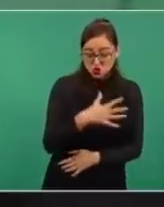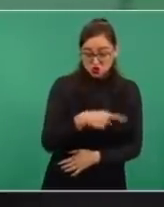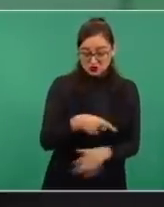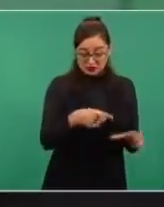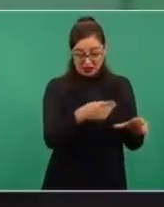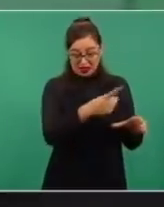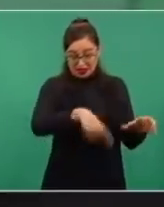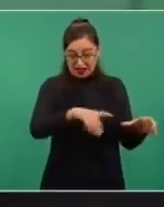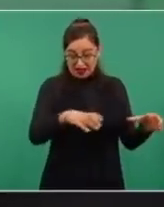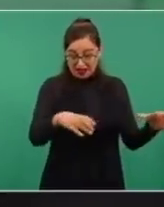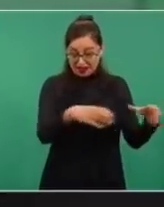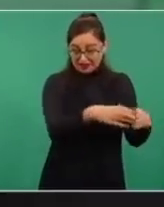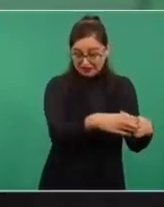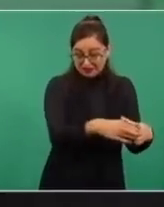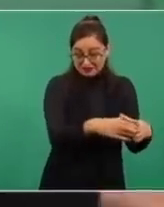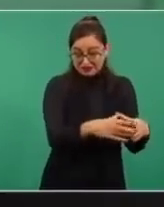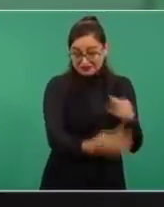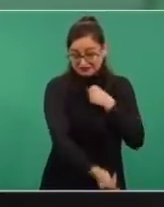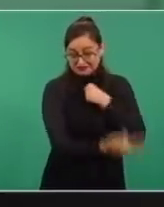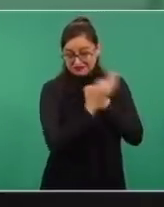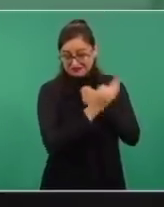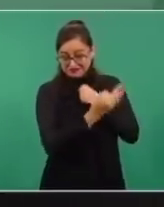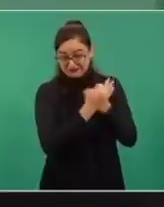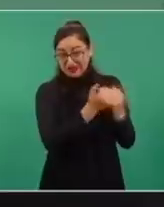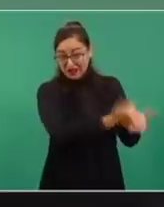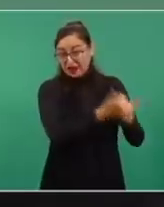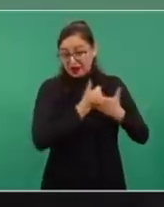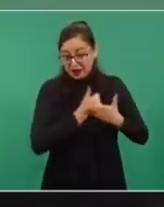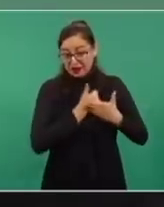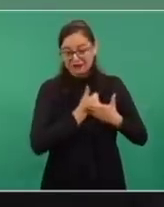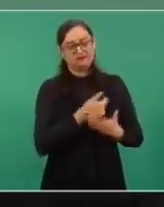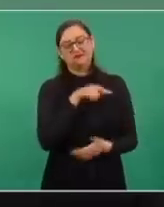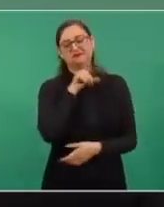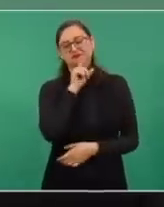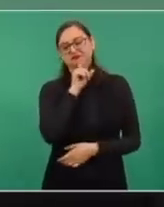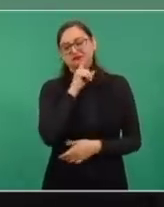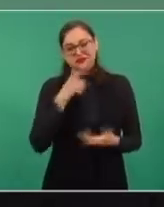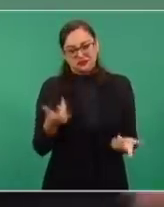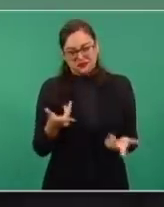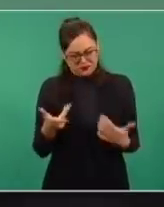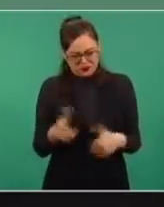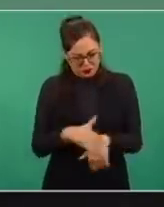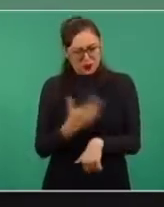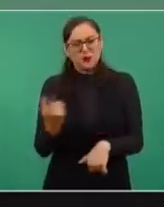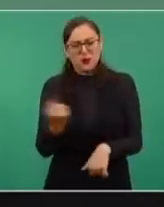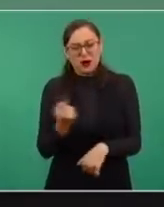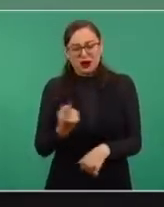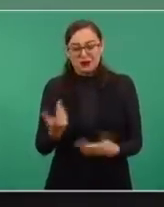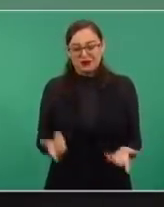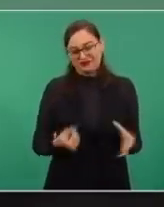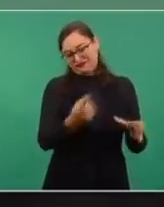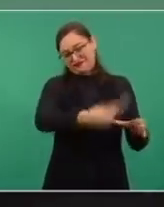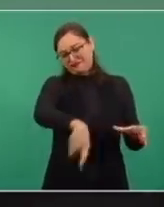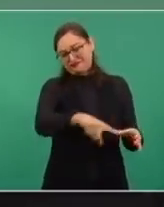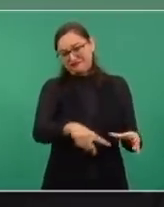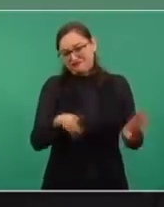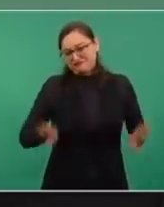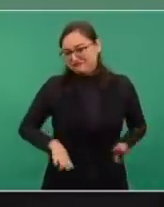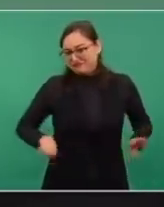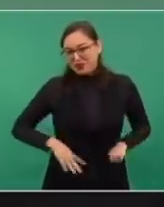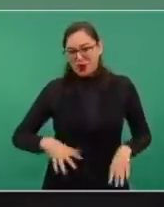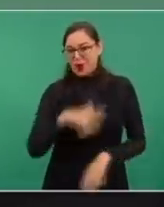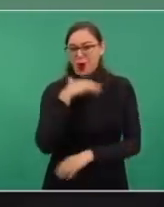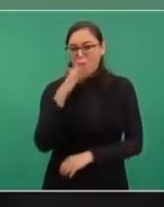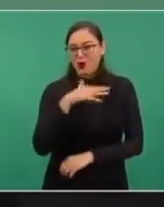se propone acabar con la